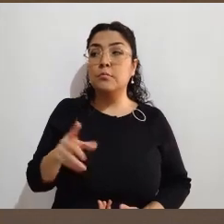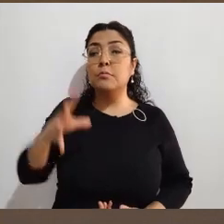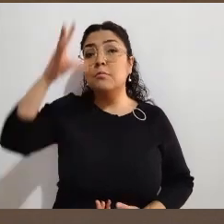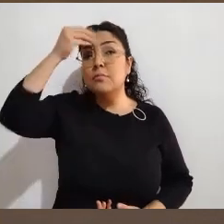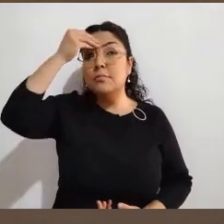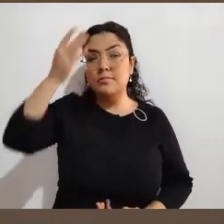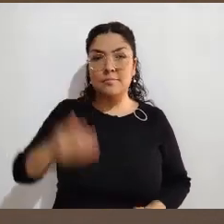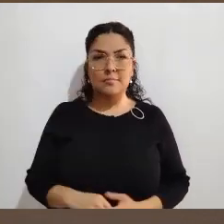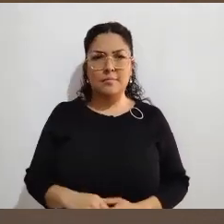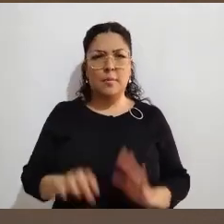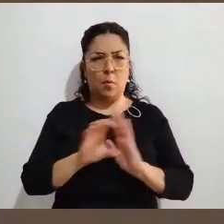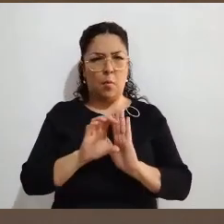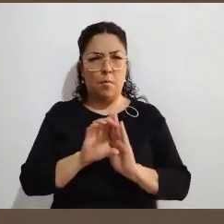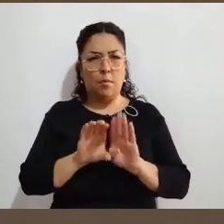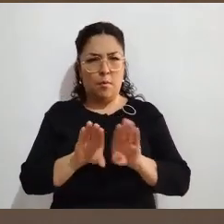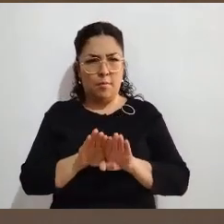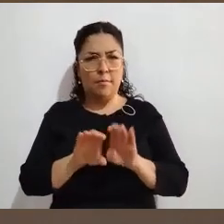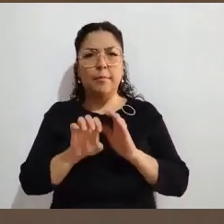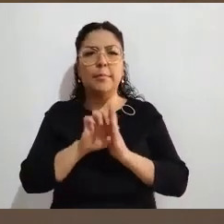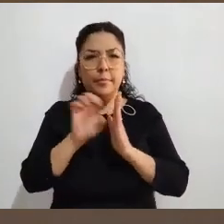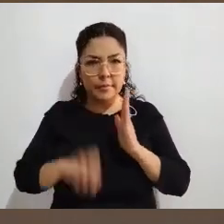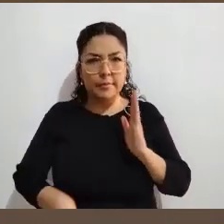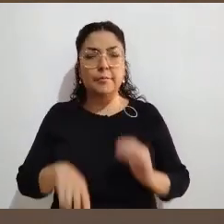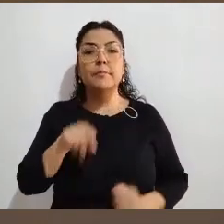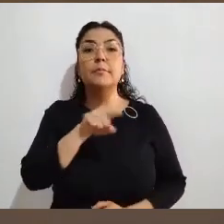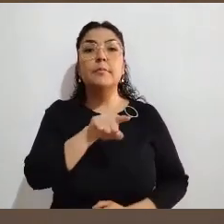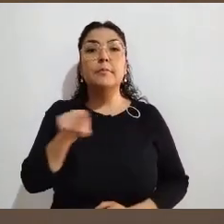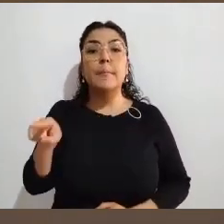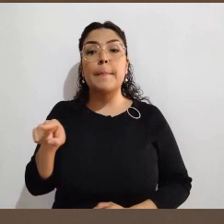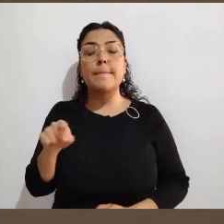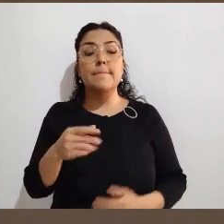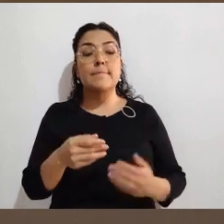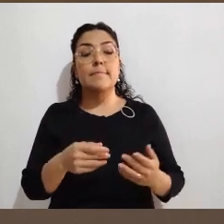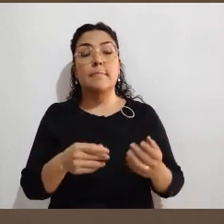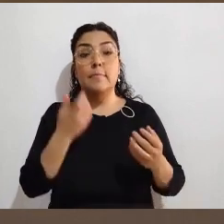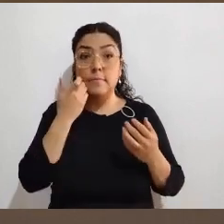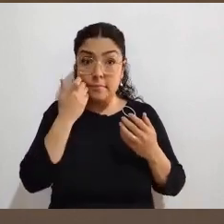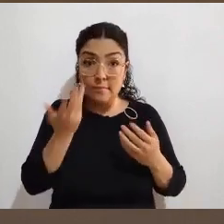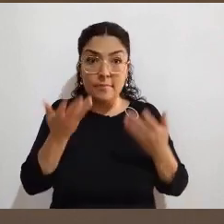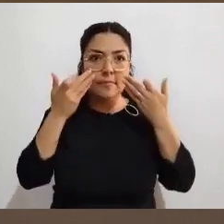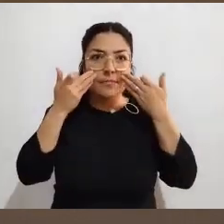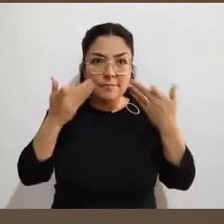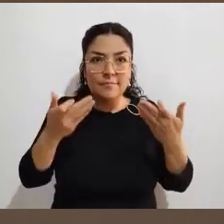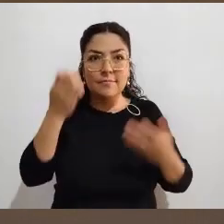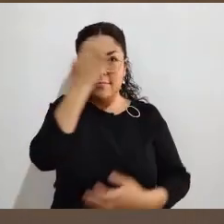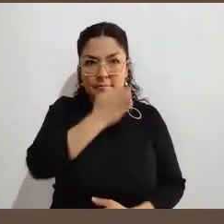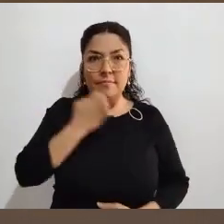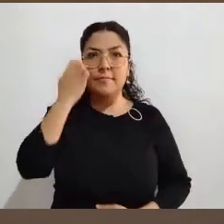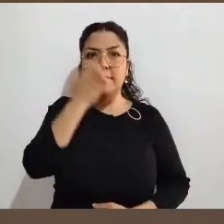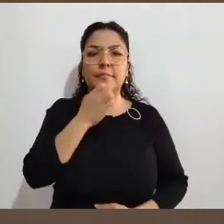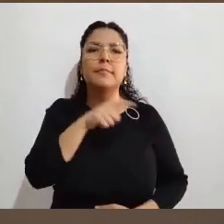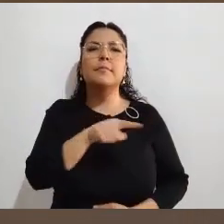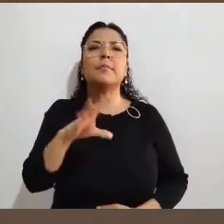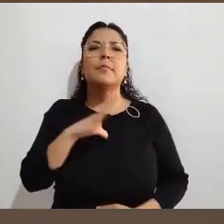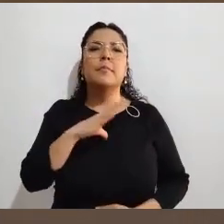yo le digo que no se preocupen. Al momento de inscribirse a ustedes, se les va a programar un curso de inducción para que ustedes puedan conocer